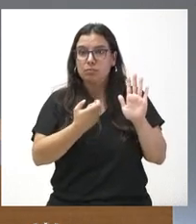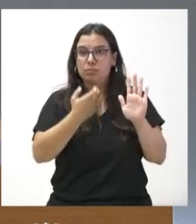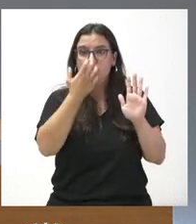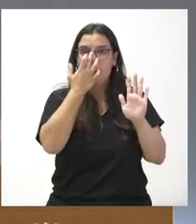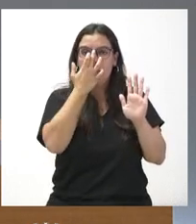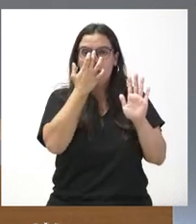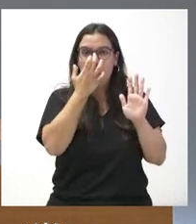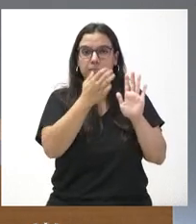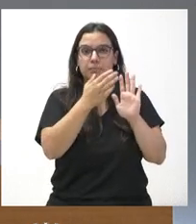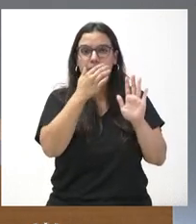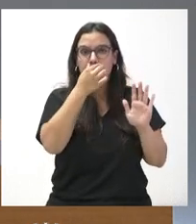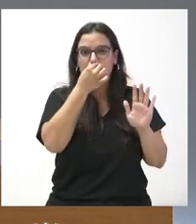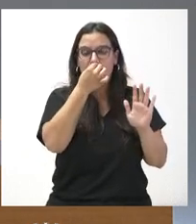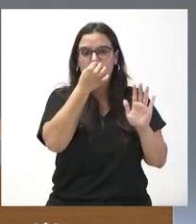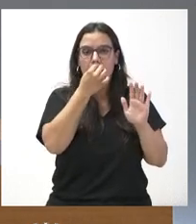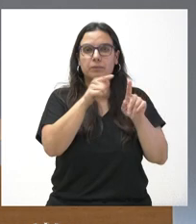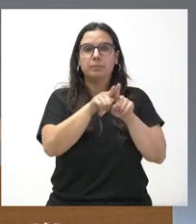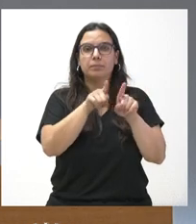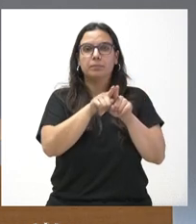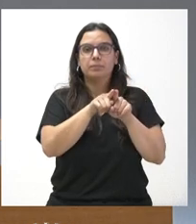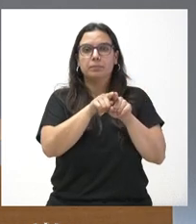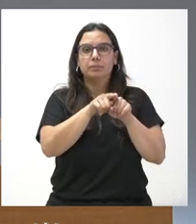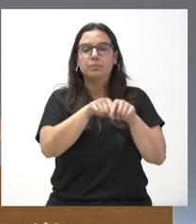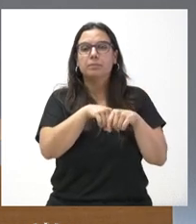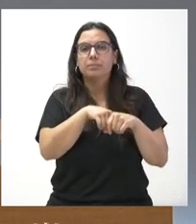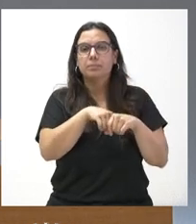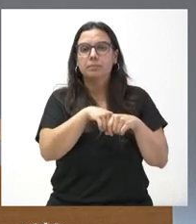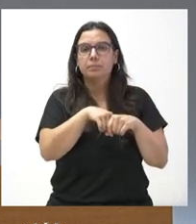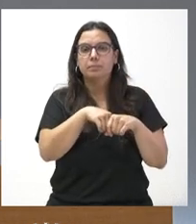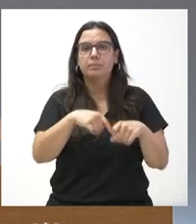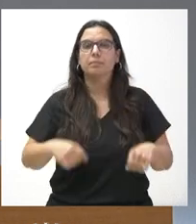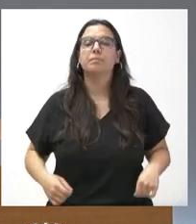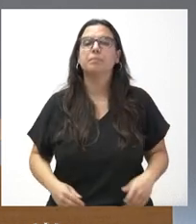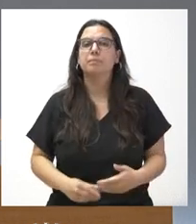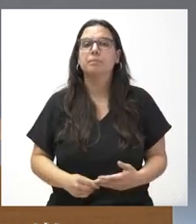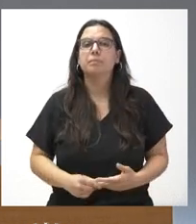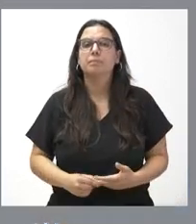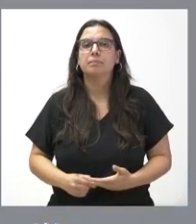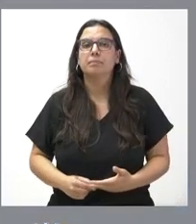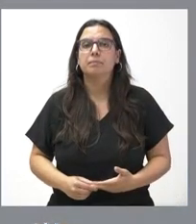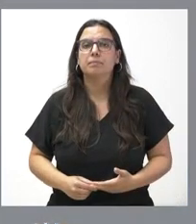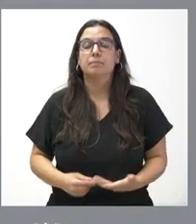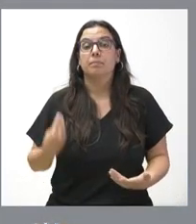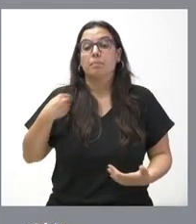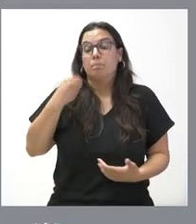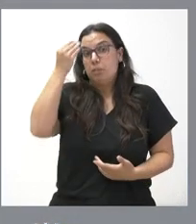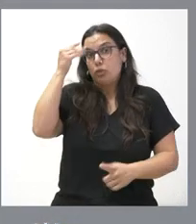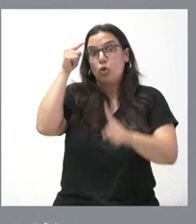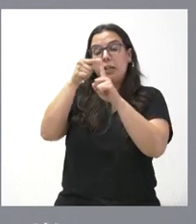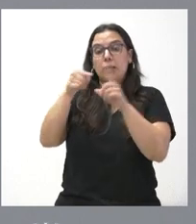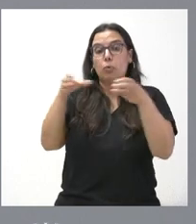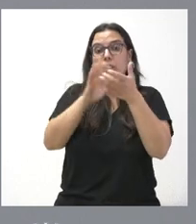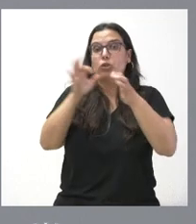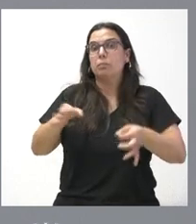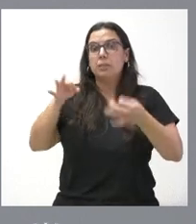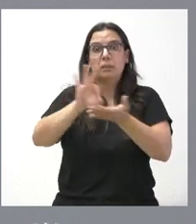tarde, a los servicios de rehabilitación y la unidad bucodental? Pues yo creo que el objetivo de la Junta es mejorar los servicios.